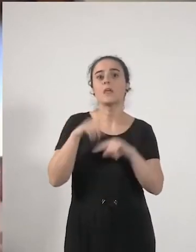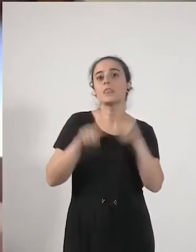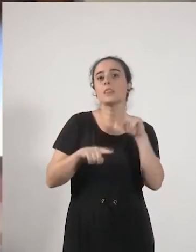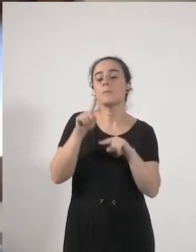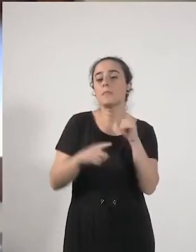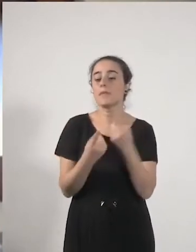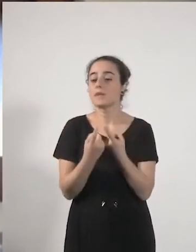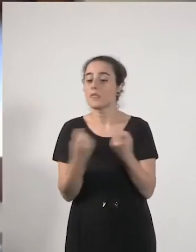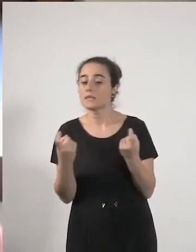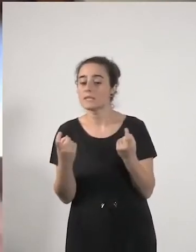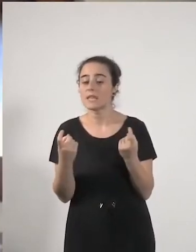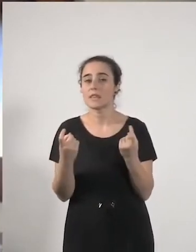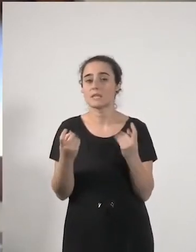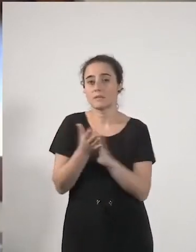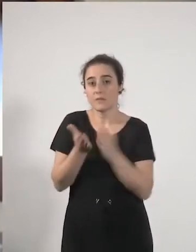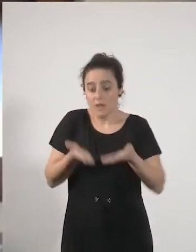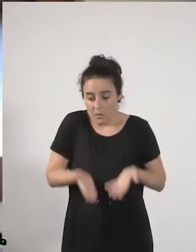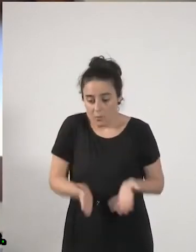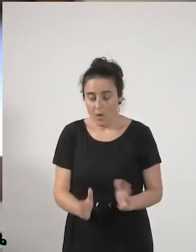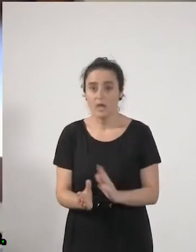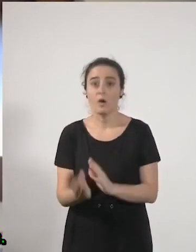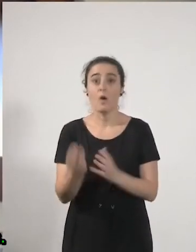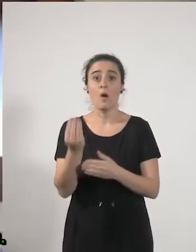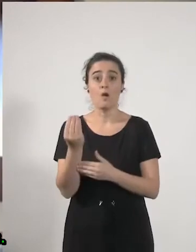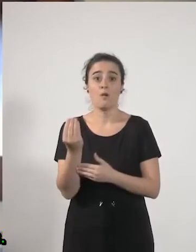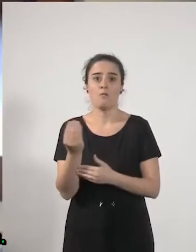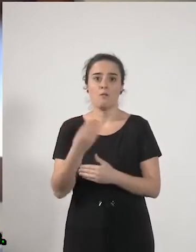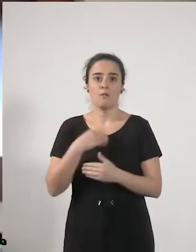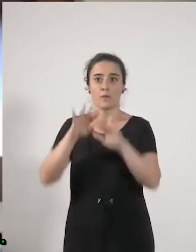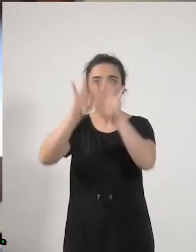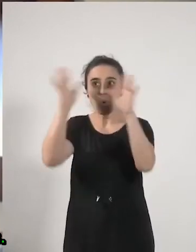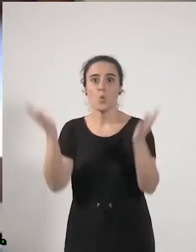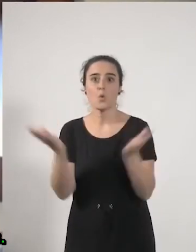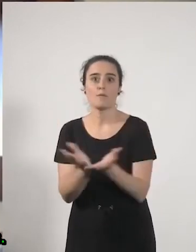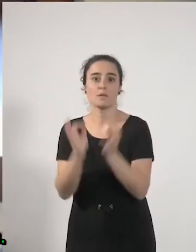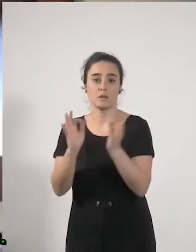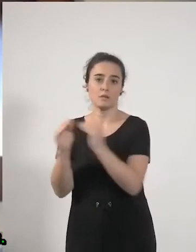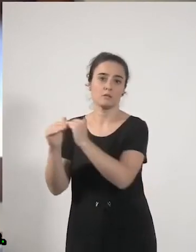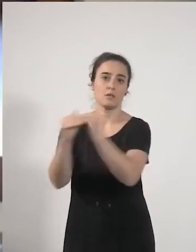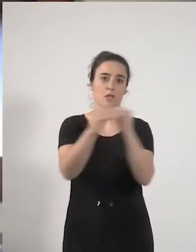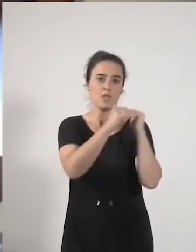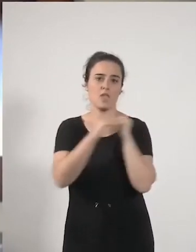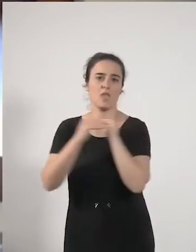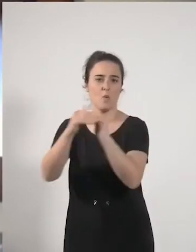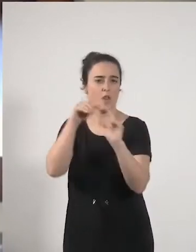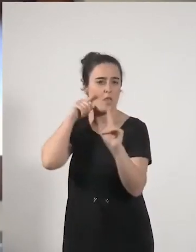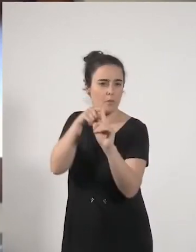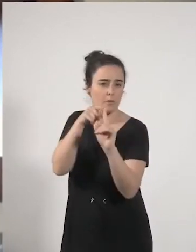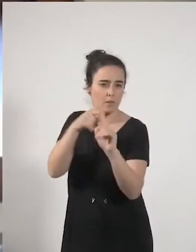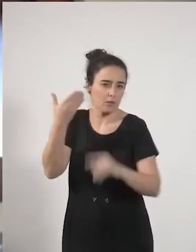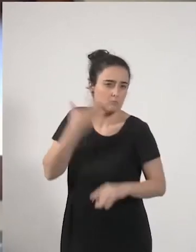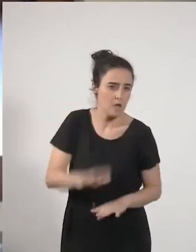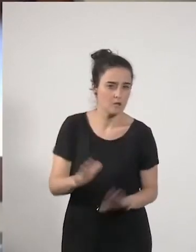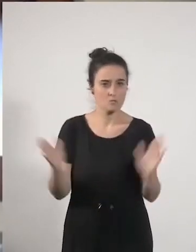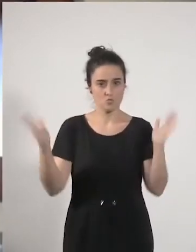necesidad que es tener una criatura puede ser universal y así no hay incentivos perversos así que Euskadi